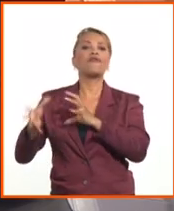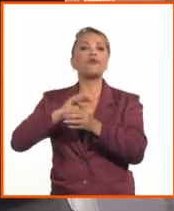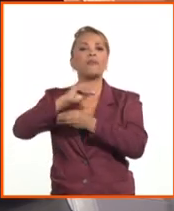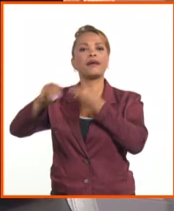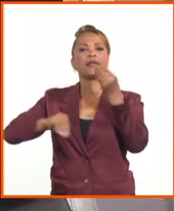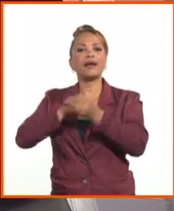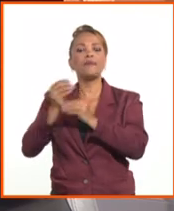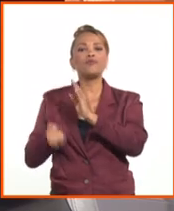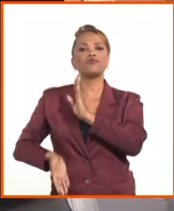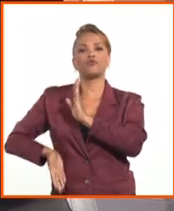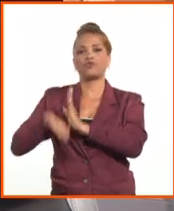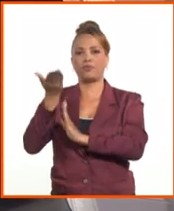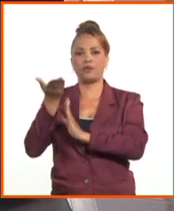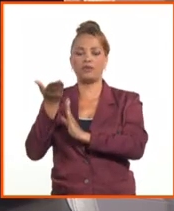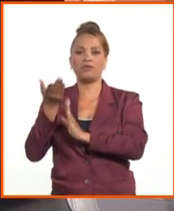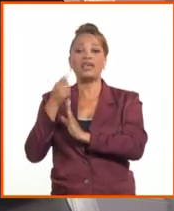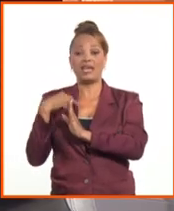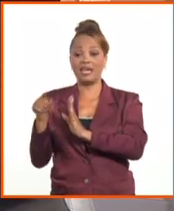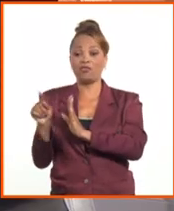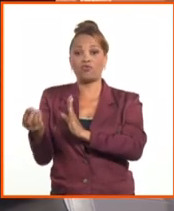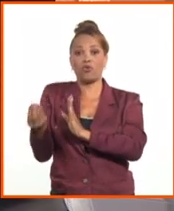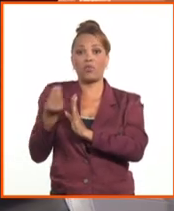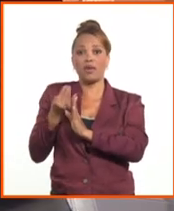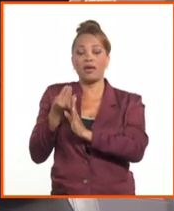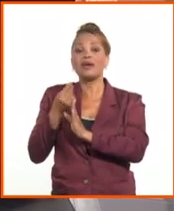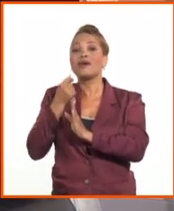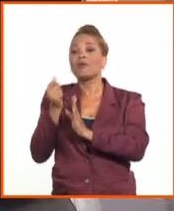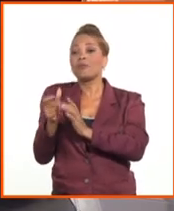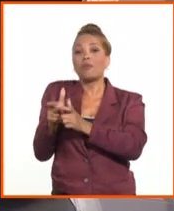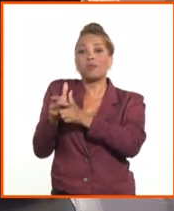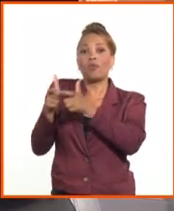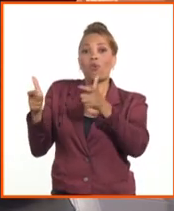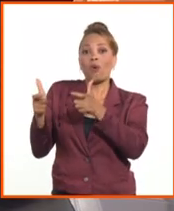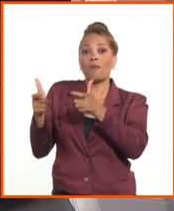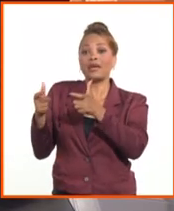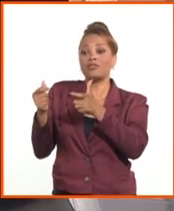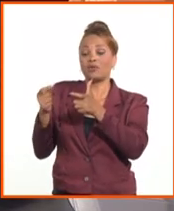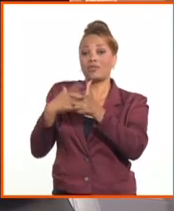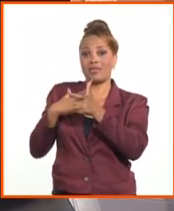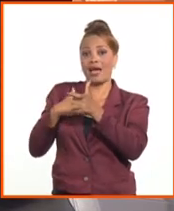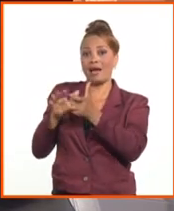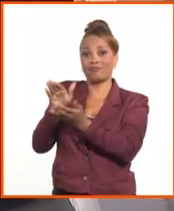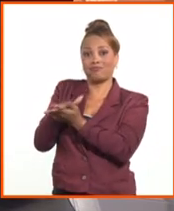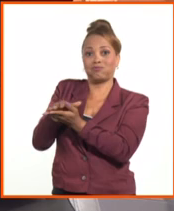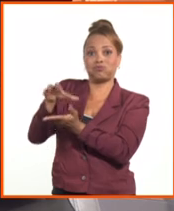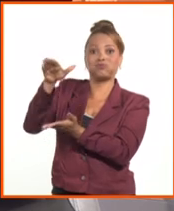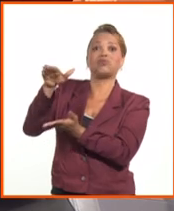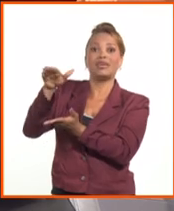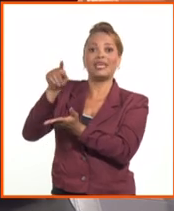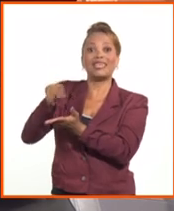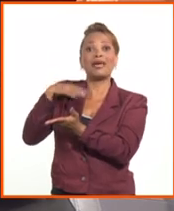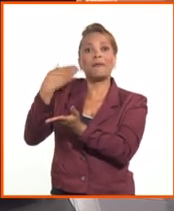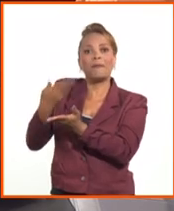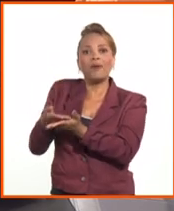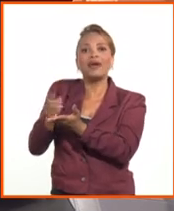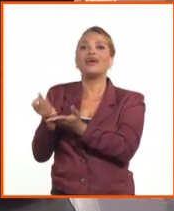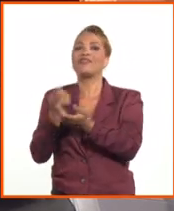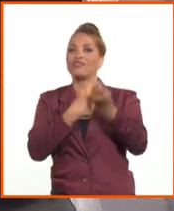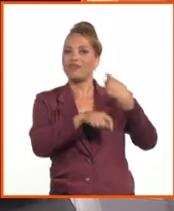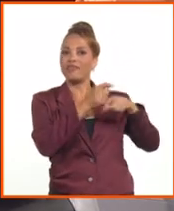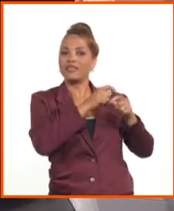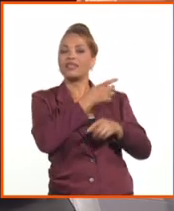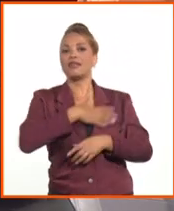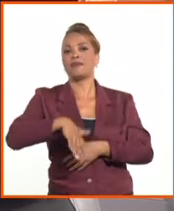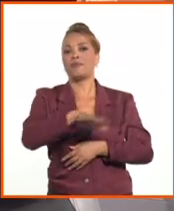que garantice o que respalde un incentivo para venderle divisas al Estado. Y esas divisas, por supuesto,